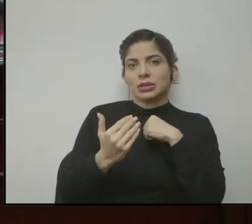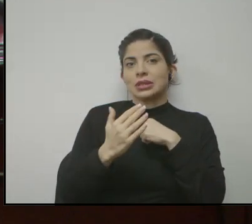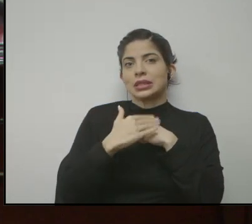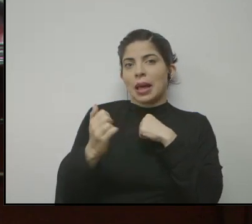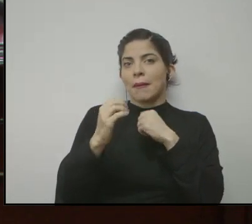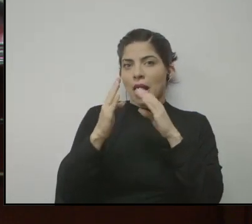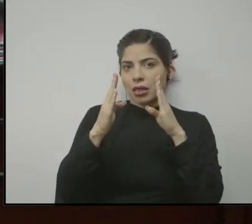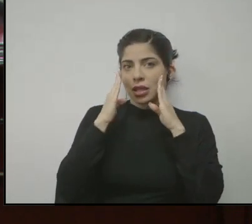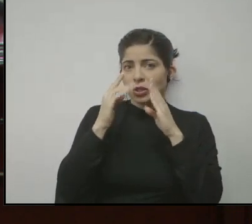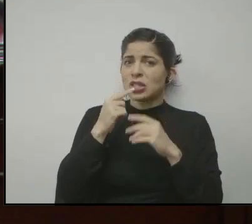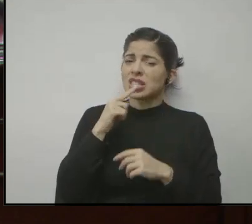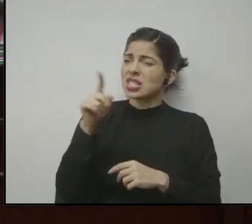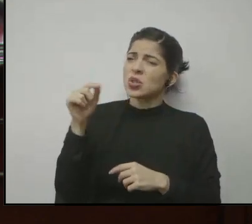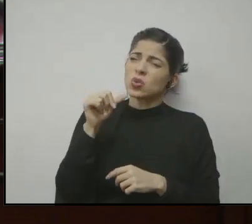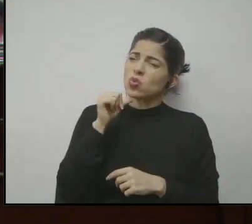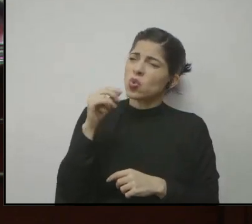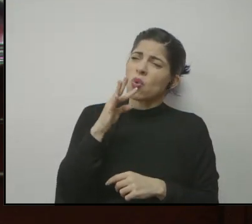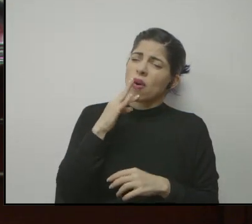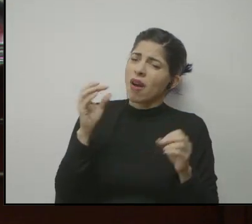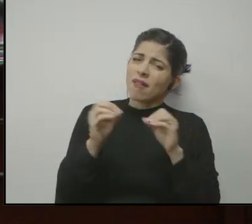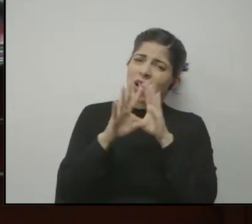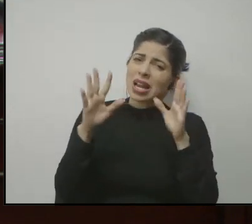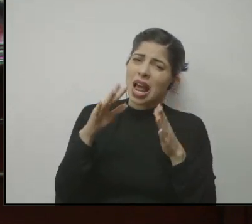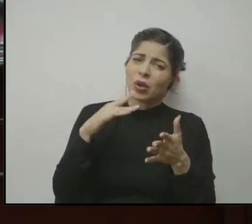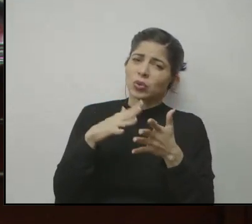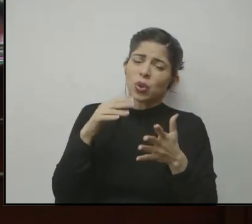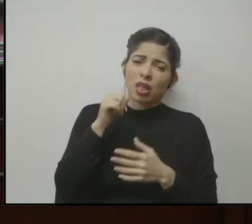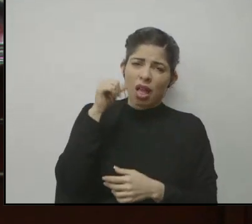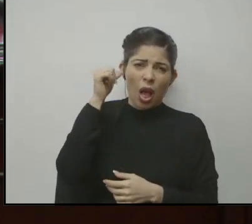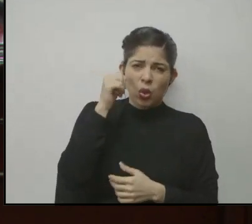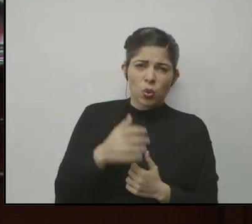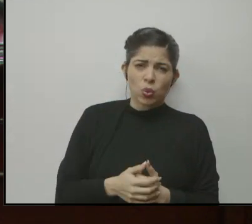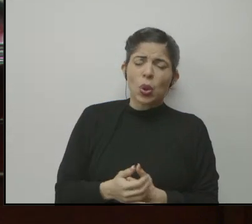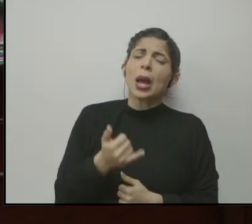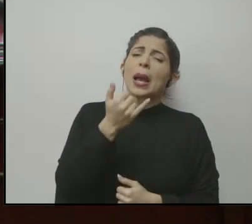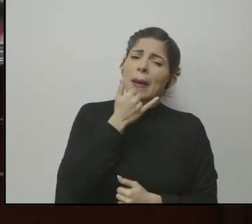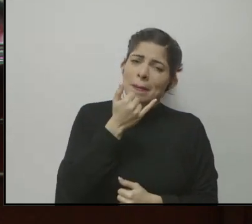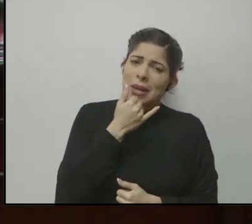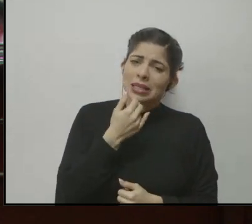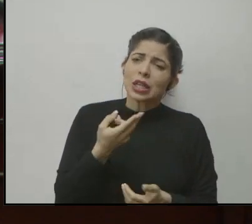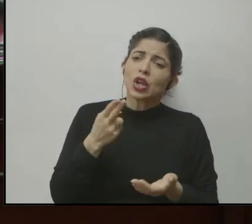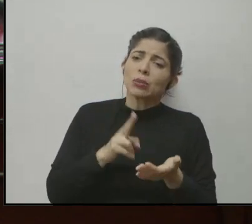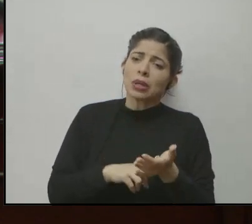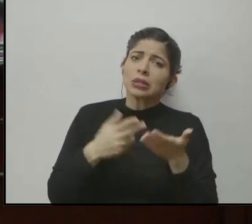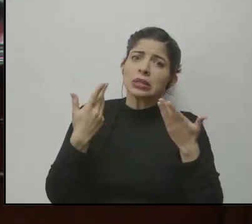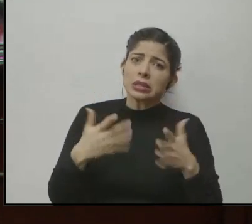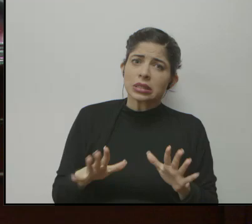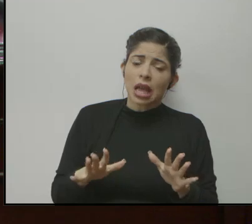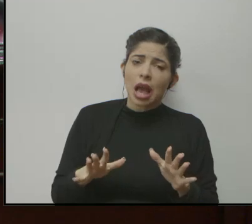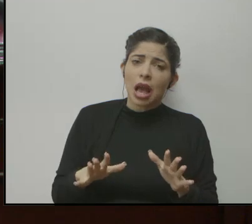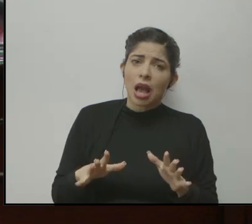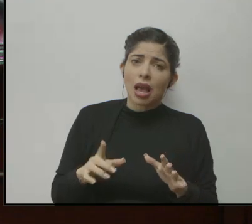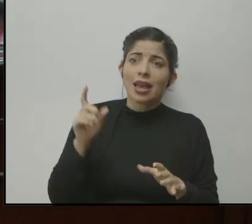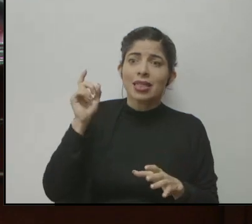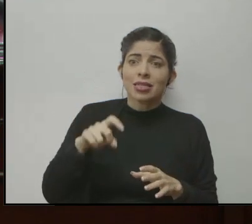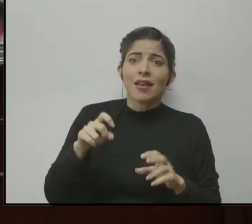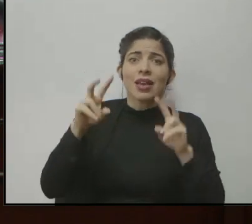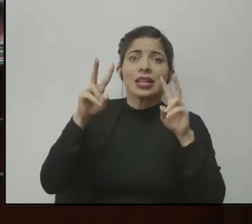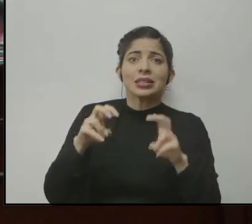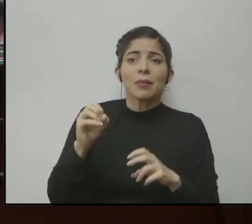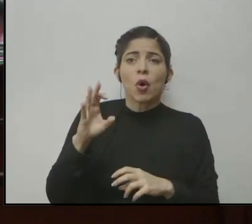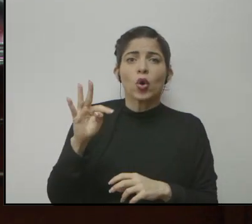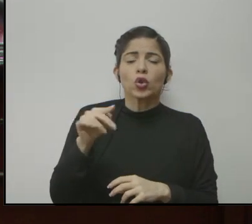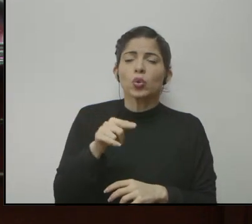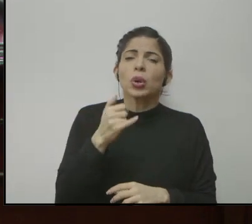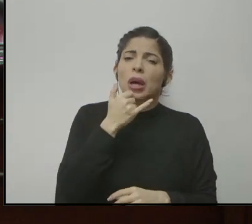dice doña Gretel, no hablan claro con los estudiantes adultos, ¿qué pasa con los que matricularon y les tocaba hacer examen en